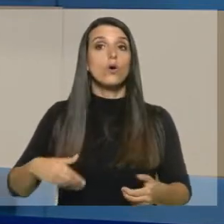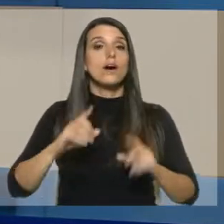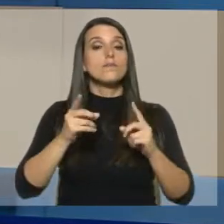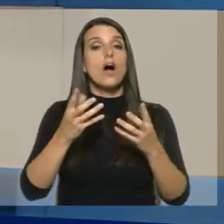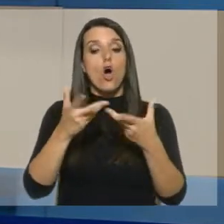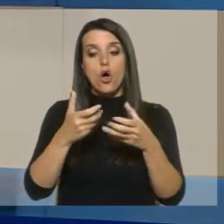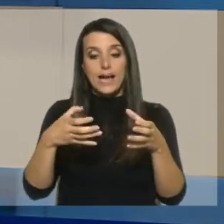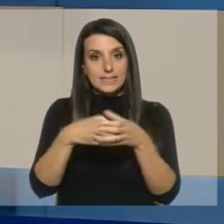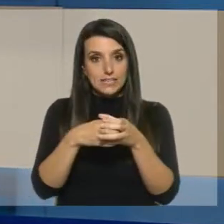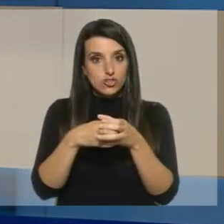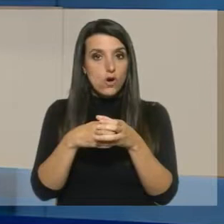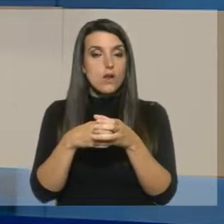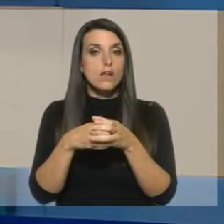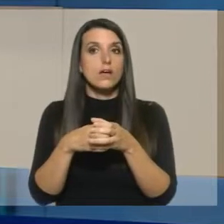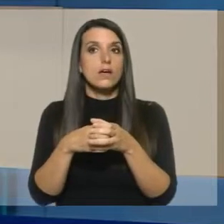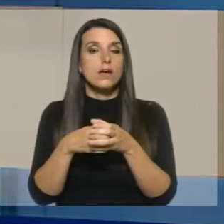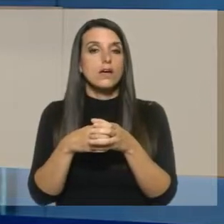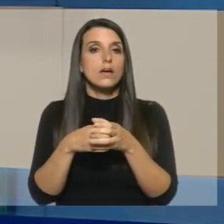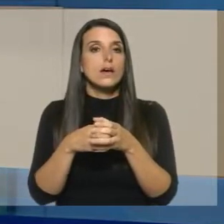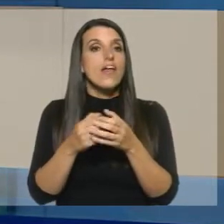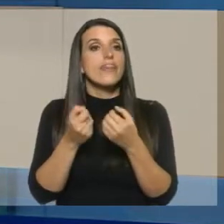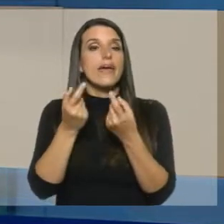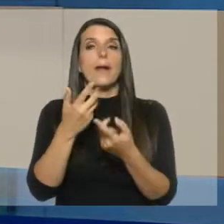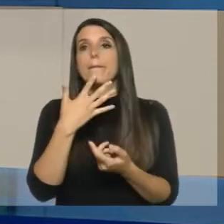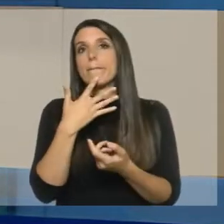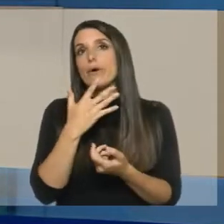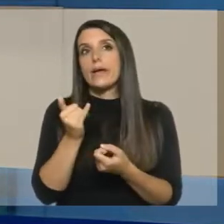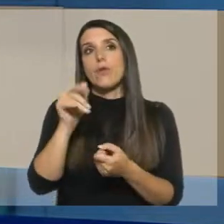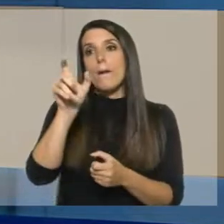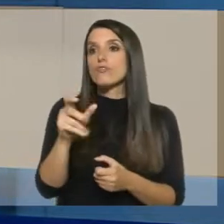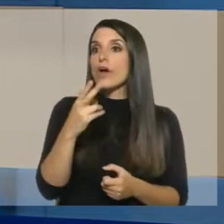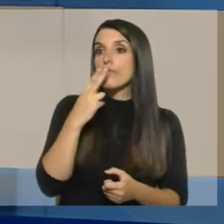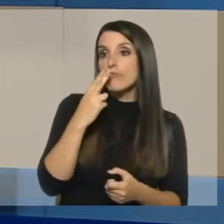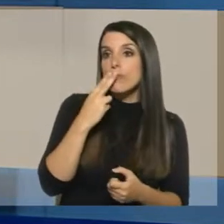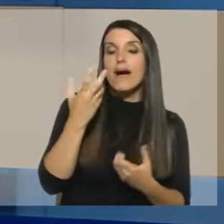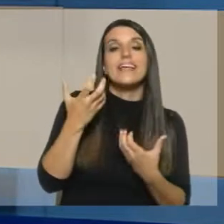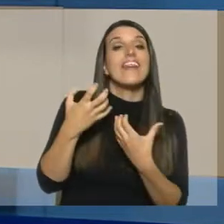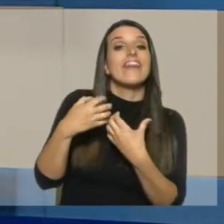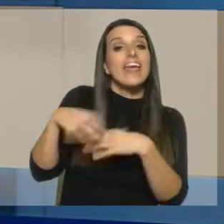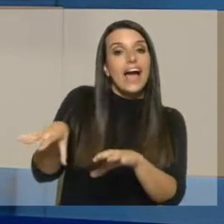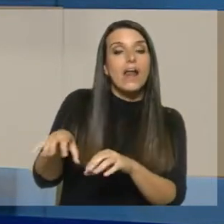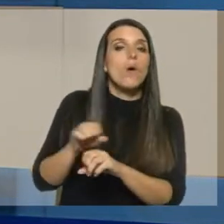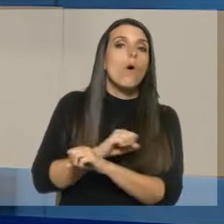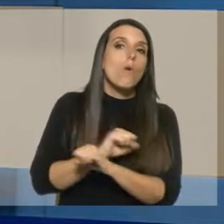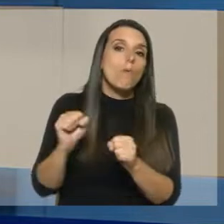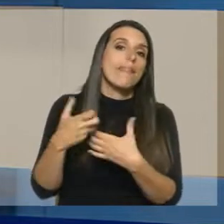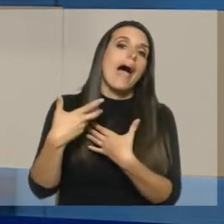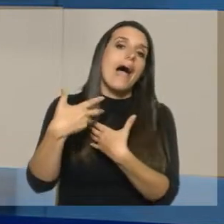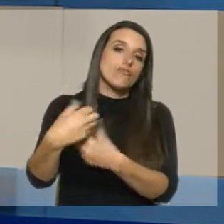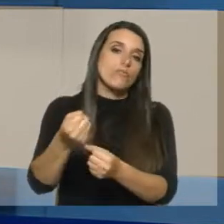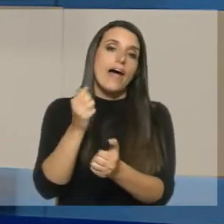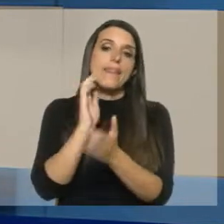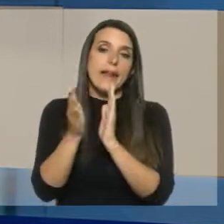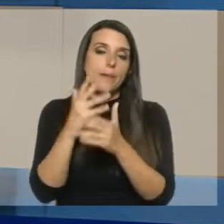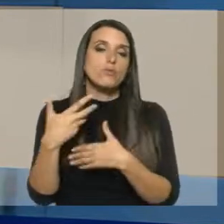organizaciones correspondientes provean, por ejemplo, aquel que es fumador y que quiere dejar de algún sistema de ayuda para